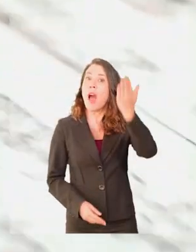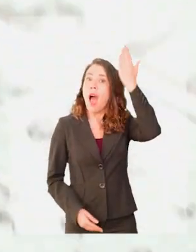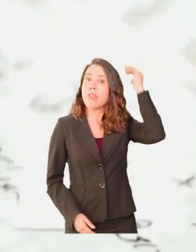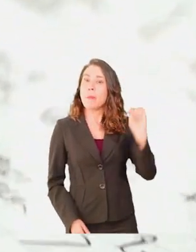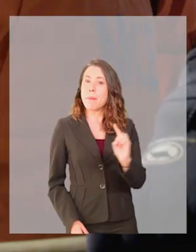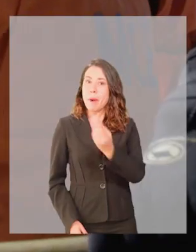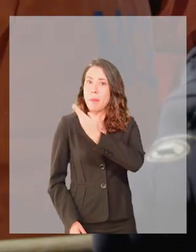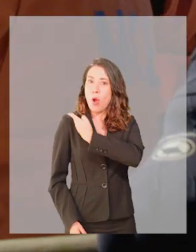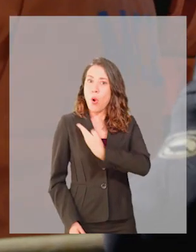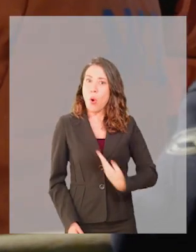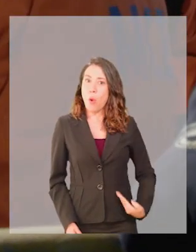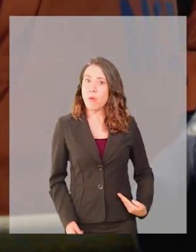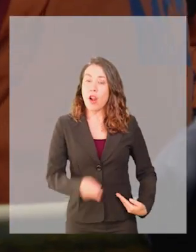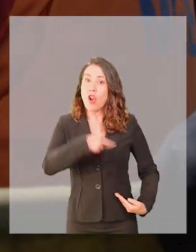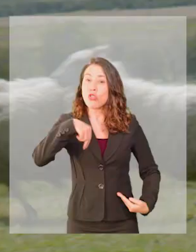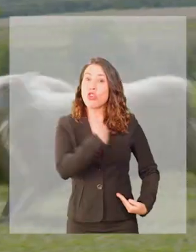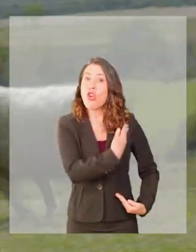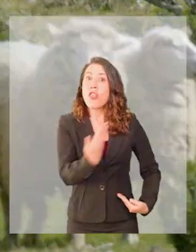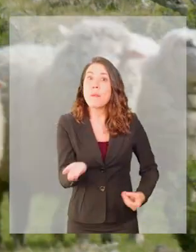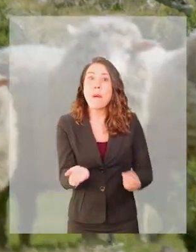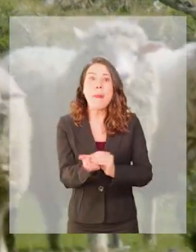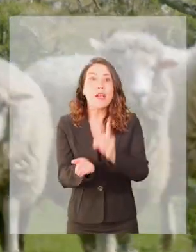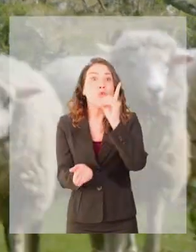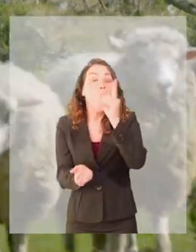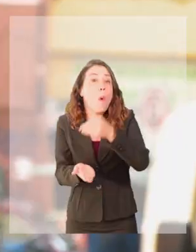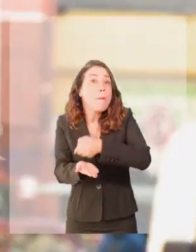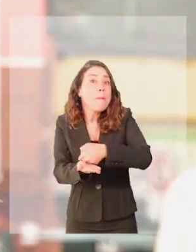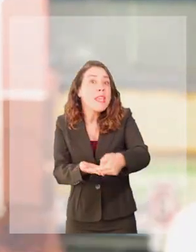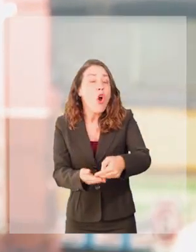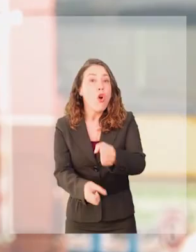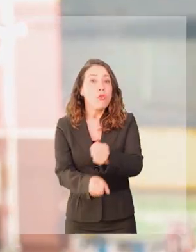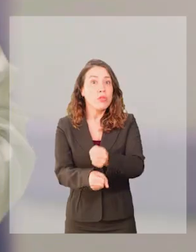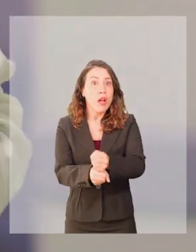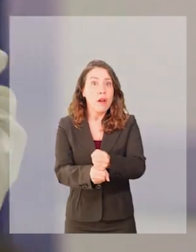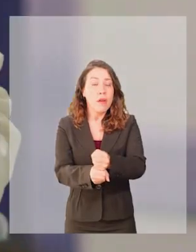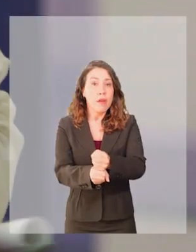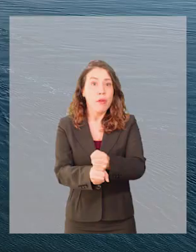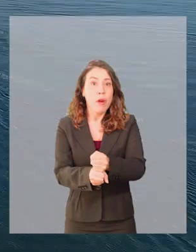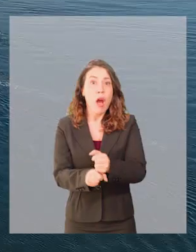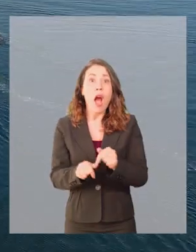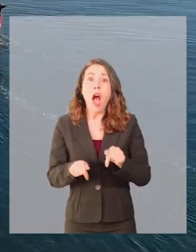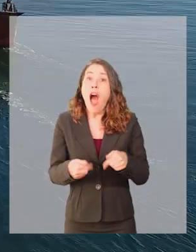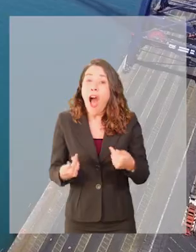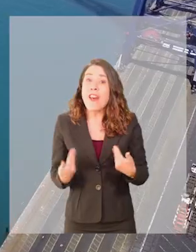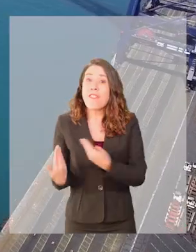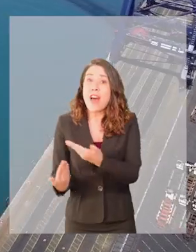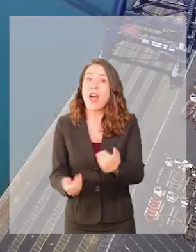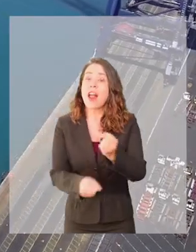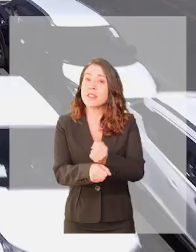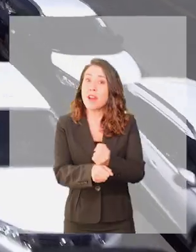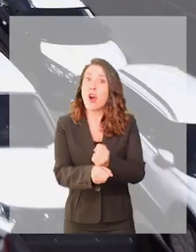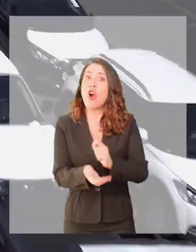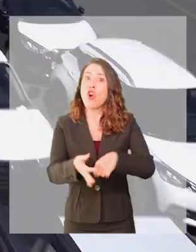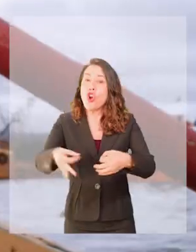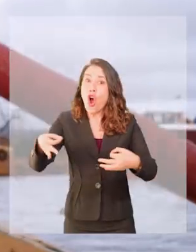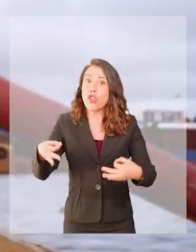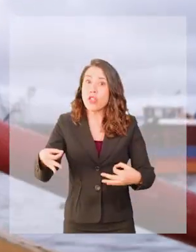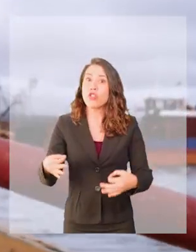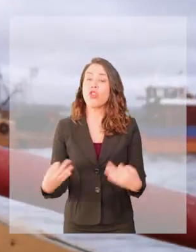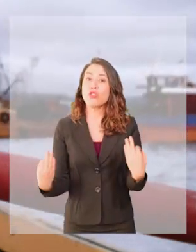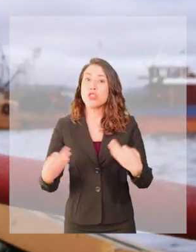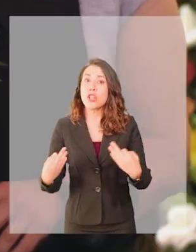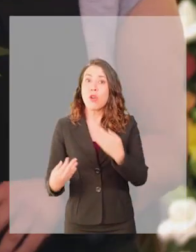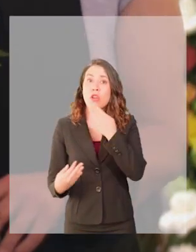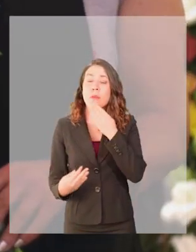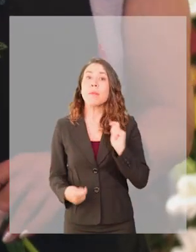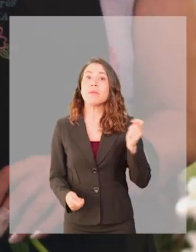Recordemos que en nuestro primer gobierno creamos más de un millón de empleos. Y serán empleos con contrato,